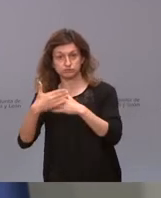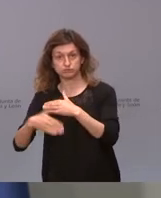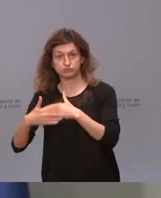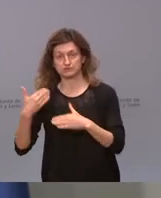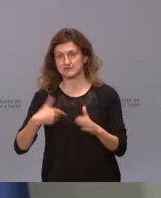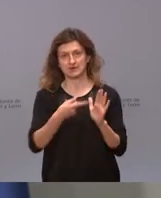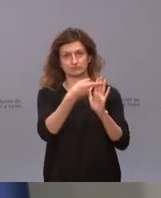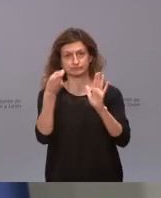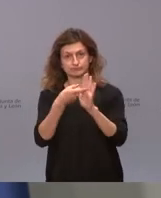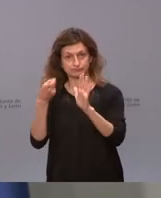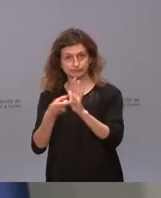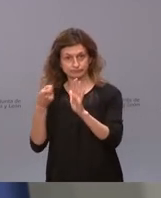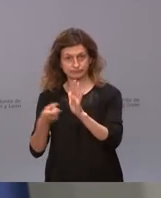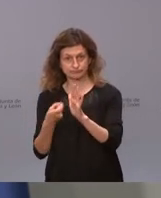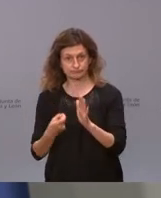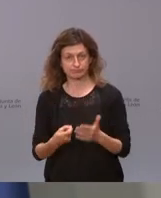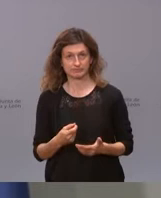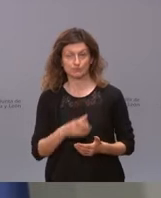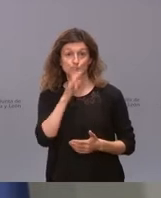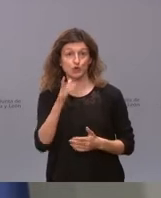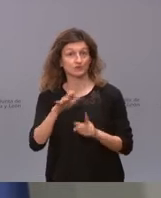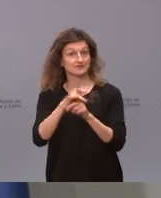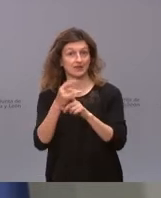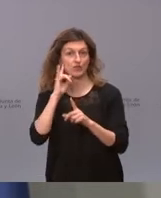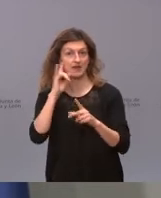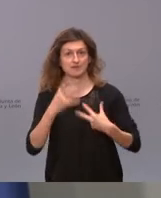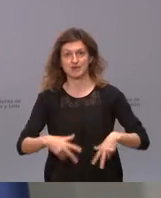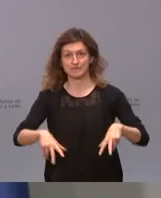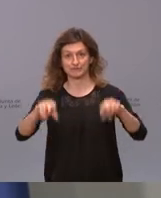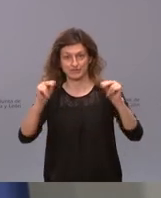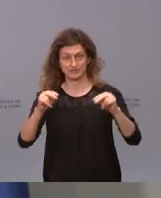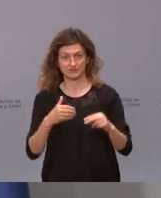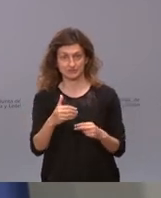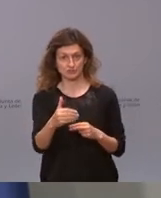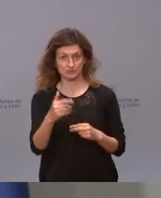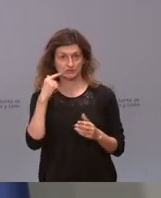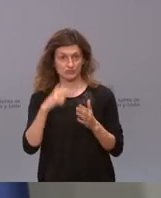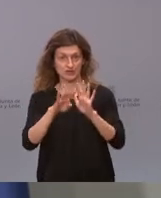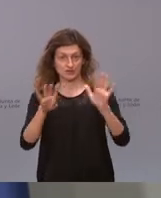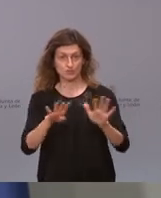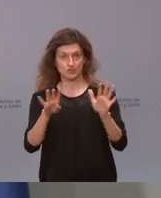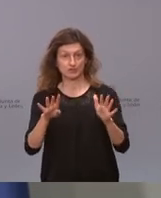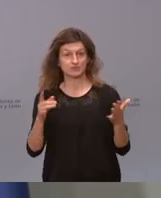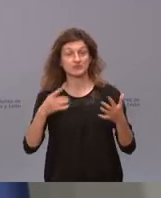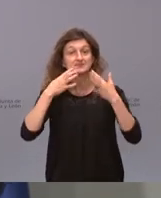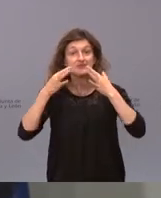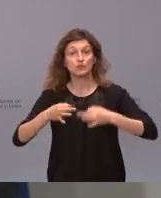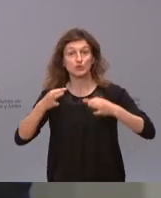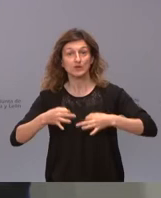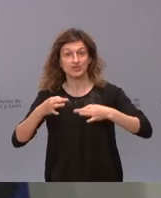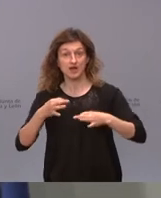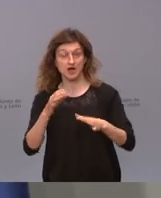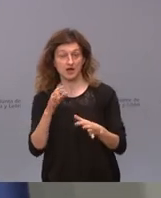suspendidas al decaer el estado de alarma y al entender que no existe ninguna seguridad jurídica, a pesar